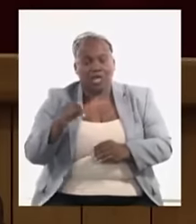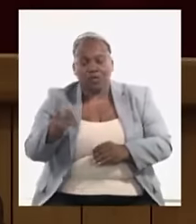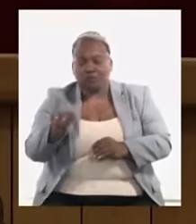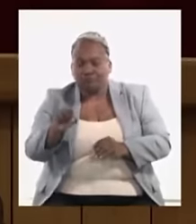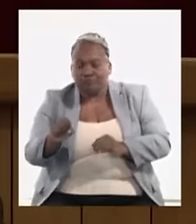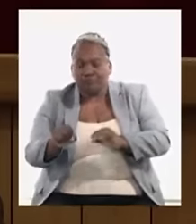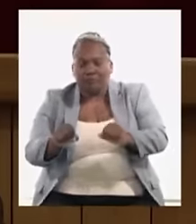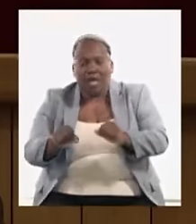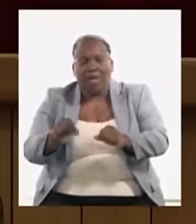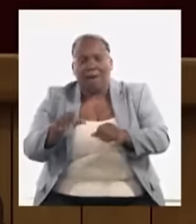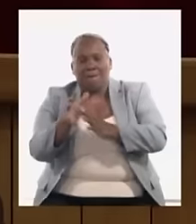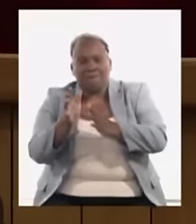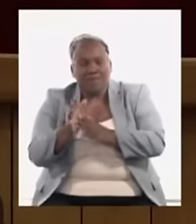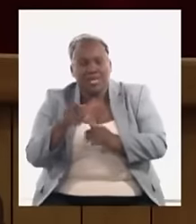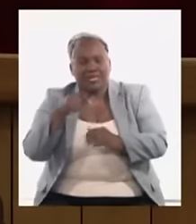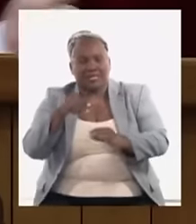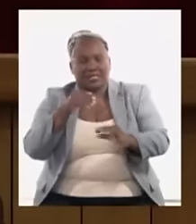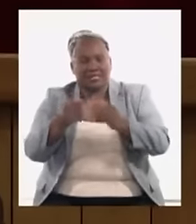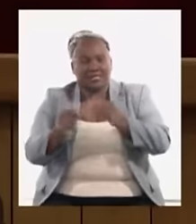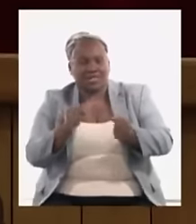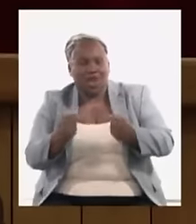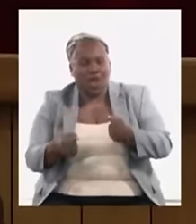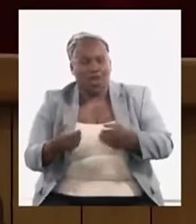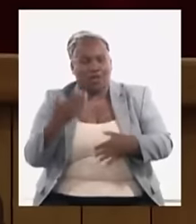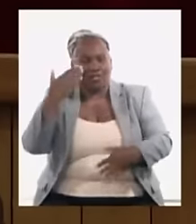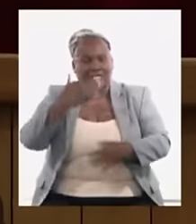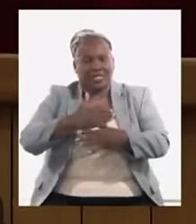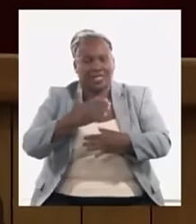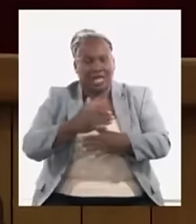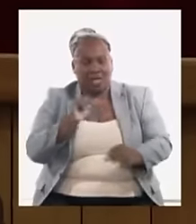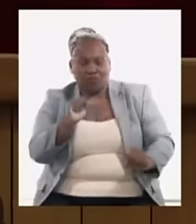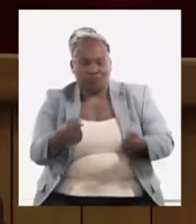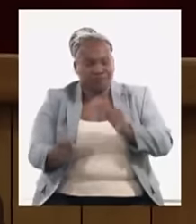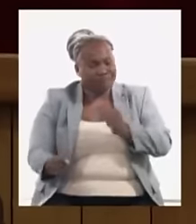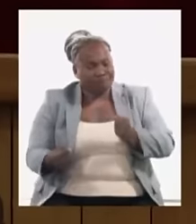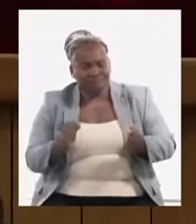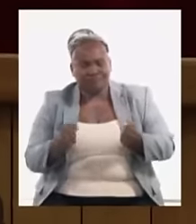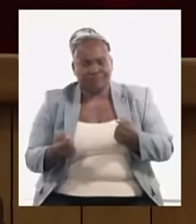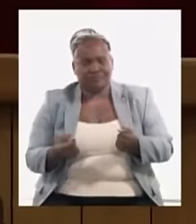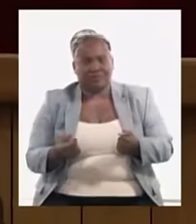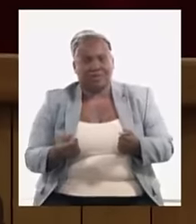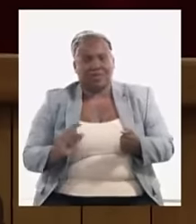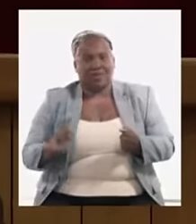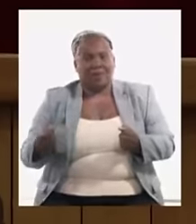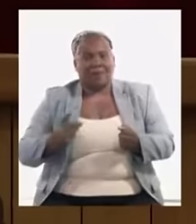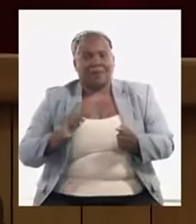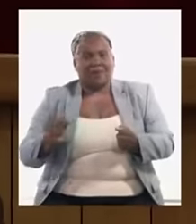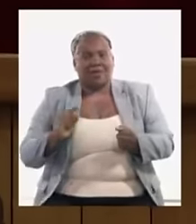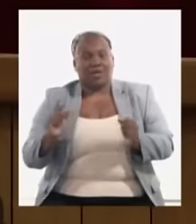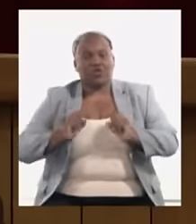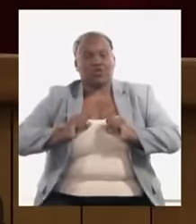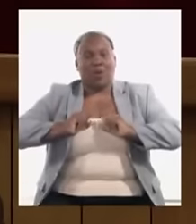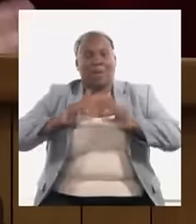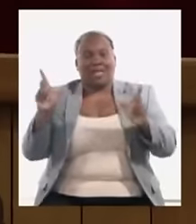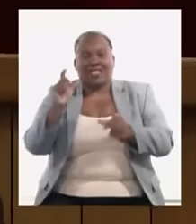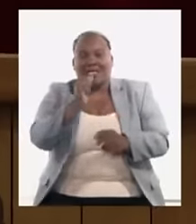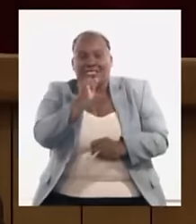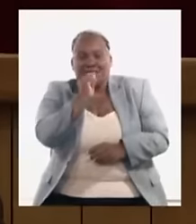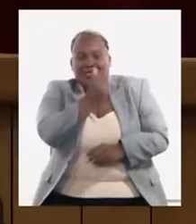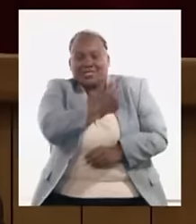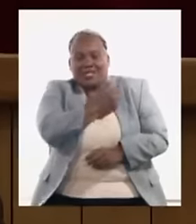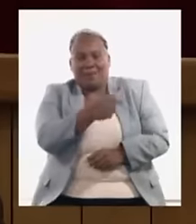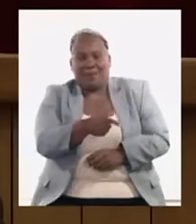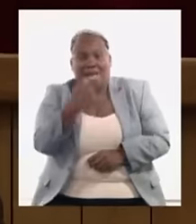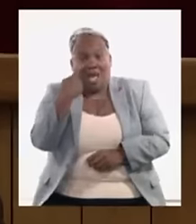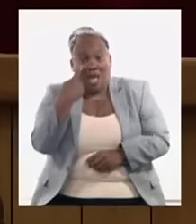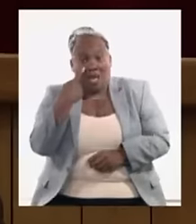tomando las acciones ir cerrando llaves por un lado o por otro para que no nos dé la sorpresa en diciembre de esos